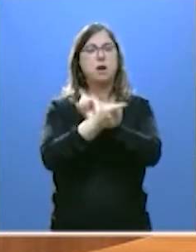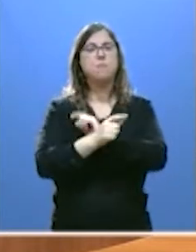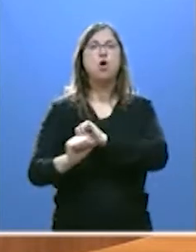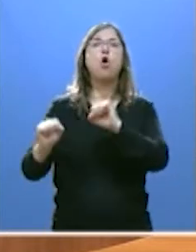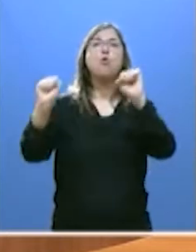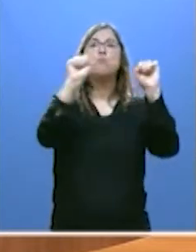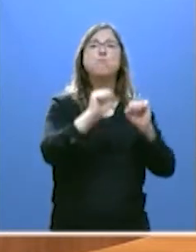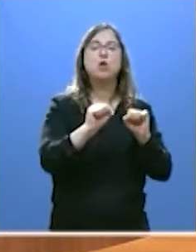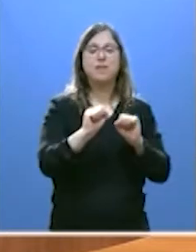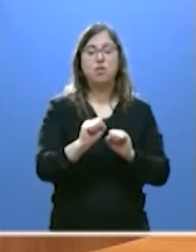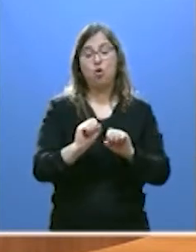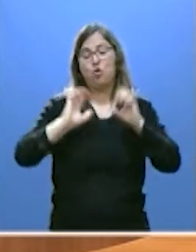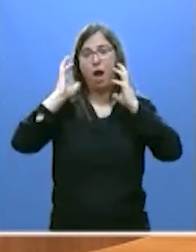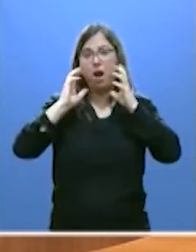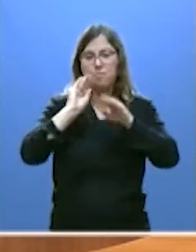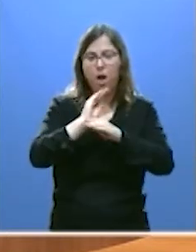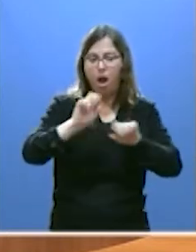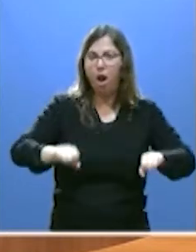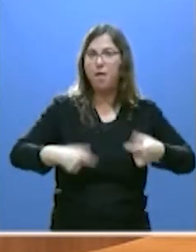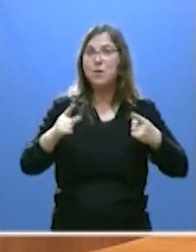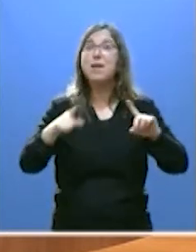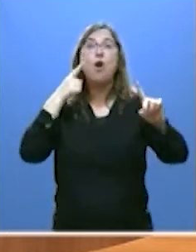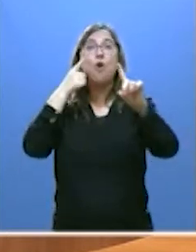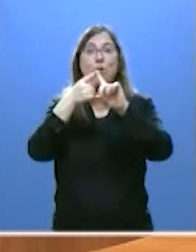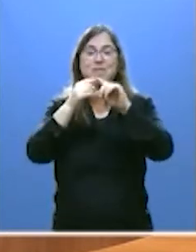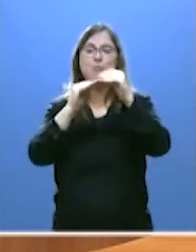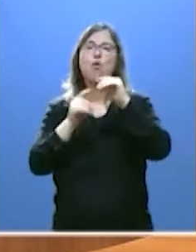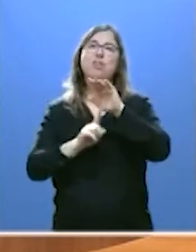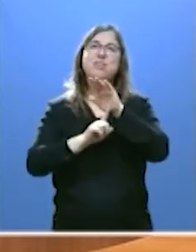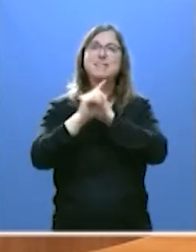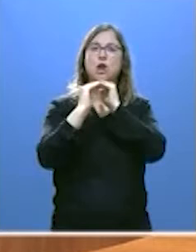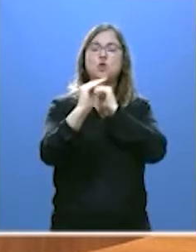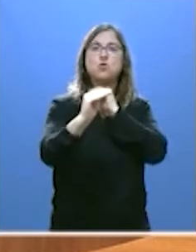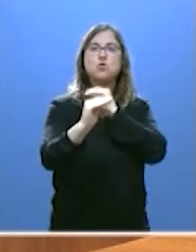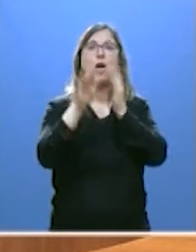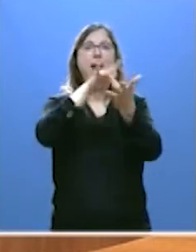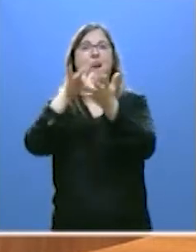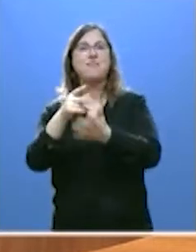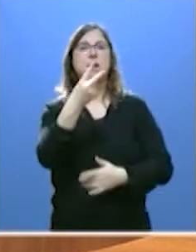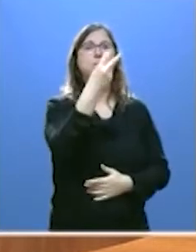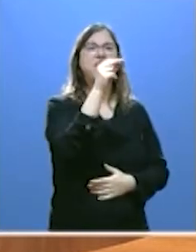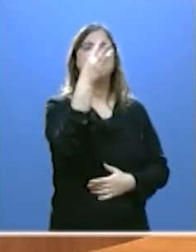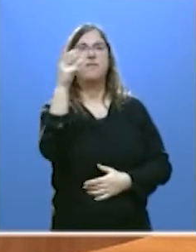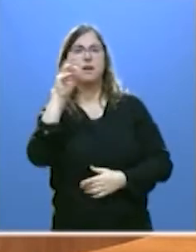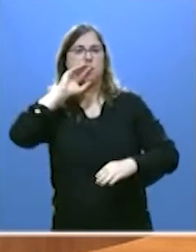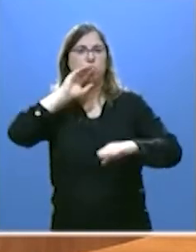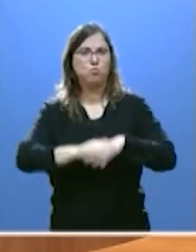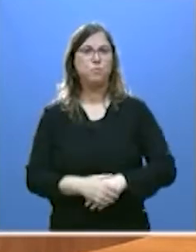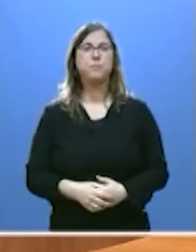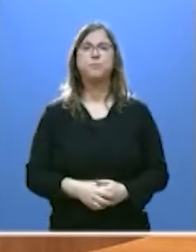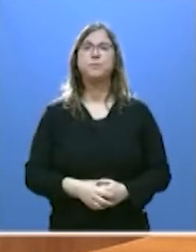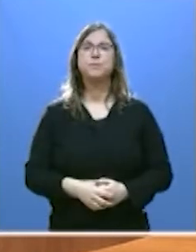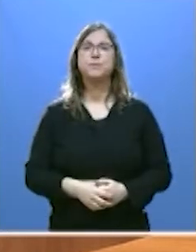protección de la biodiversidad y cumplir los objetivos del desarrollo sostenible de la Agenda 2030. Todas estas